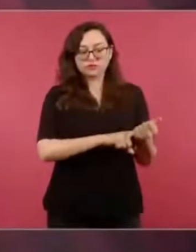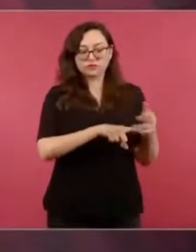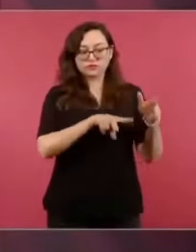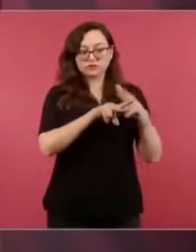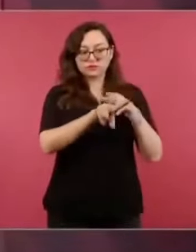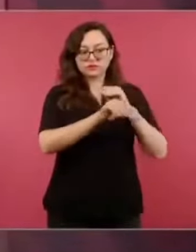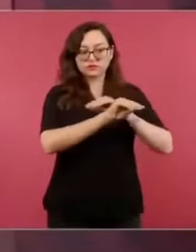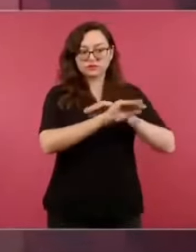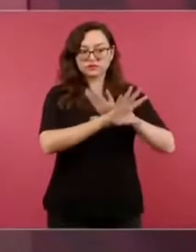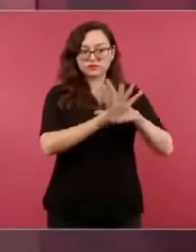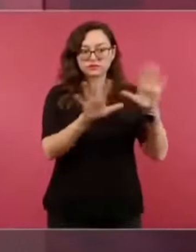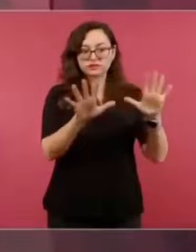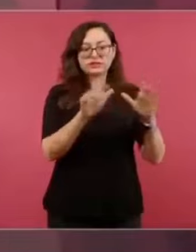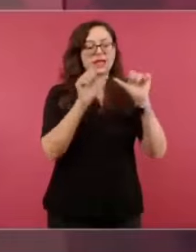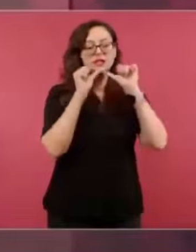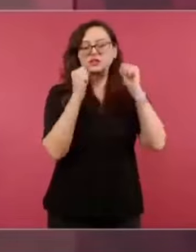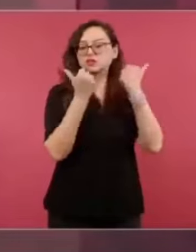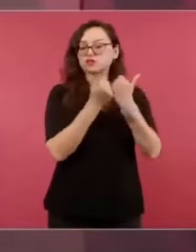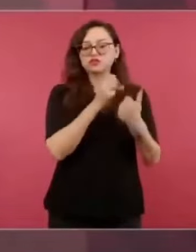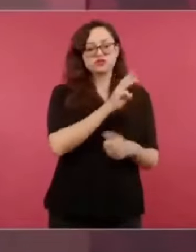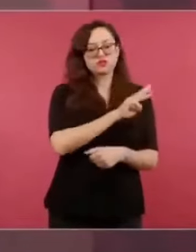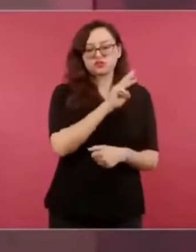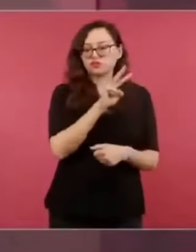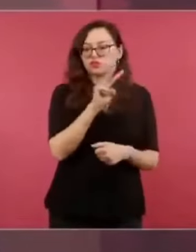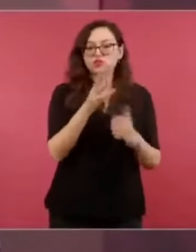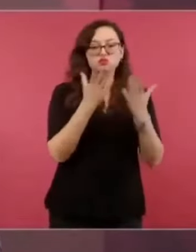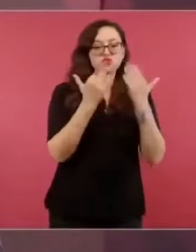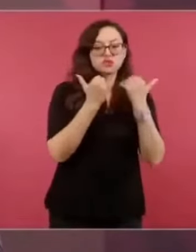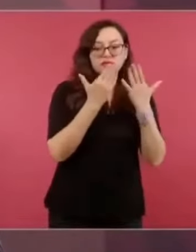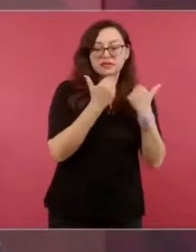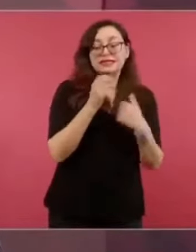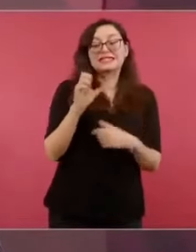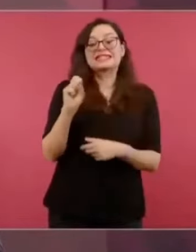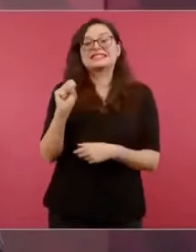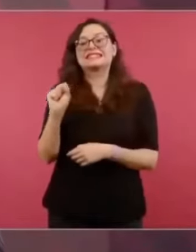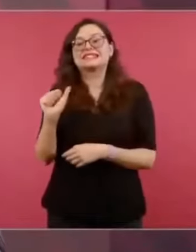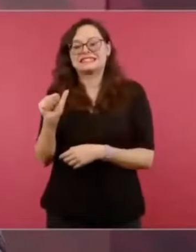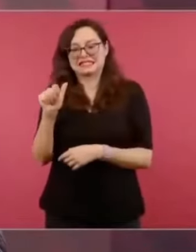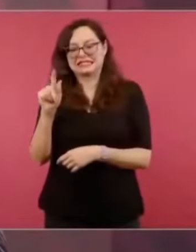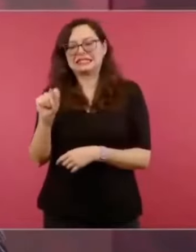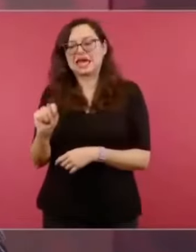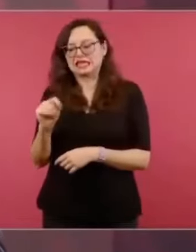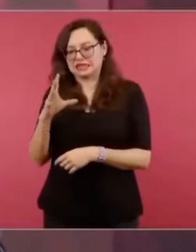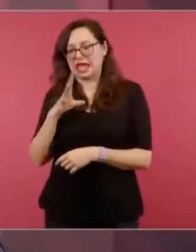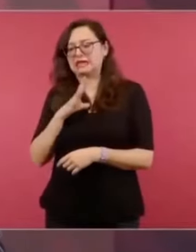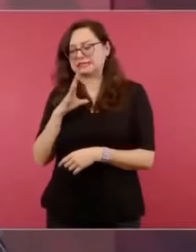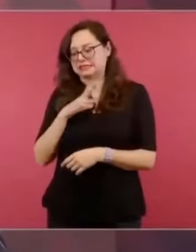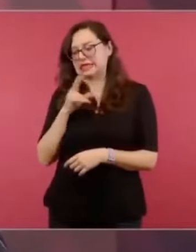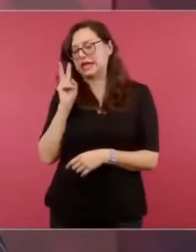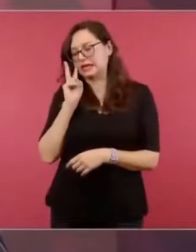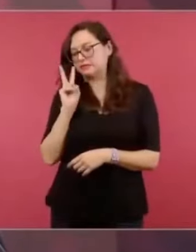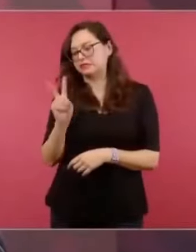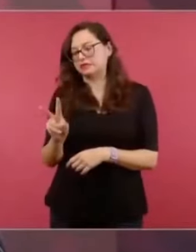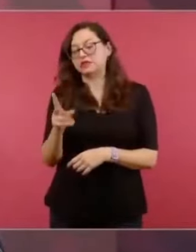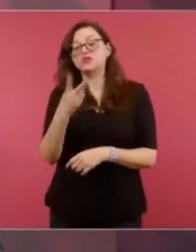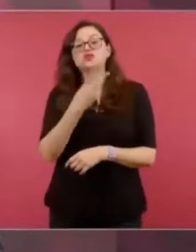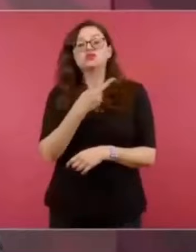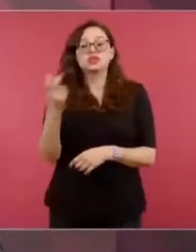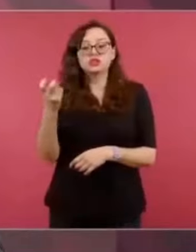y me equivoqué porque dije que obtenía 250 mil pesos mensuales